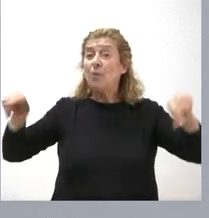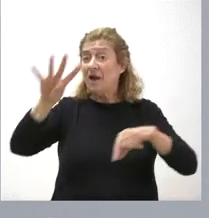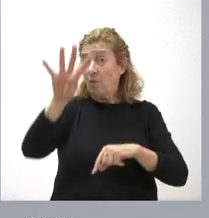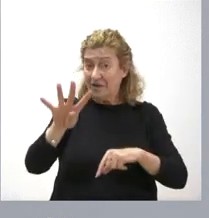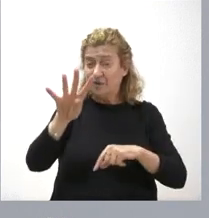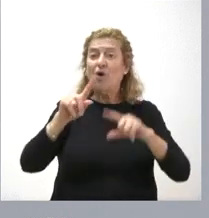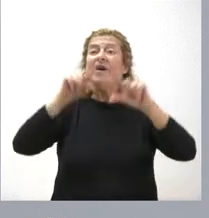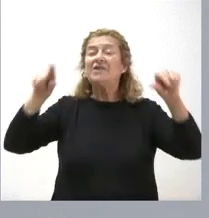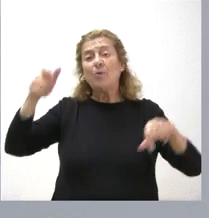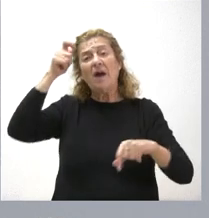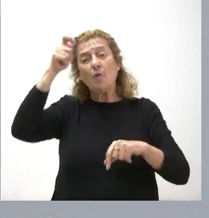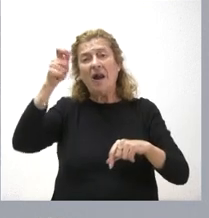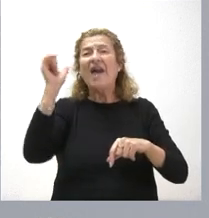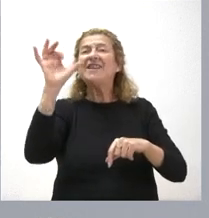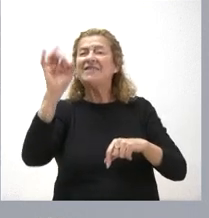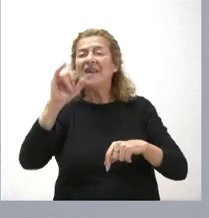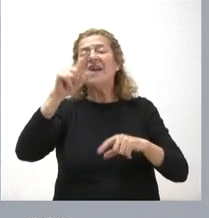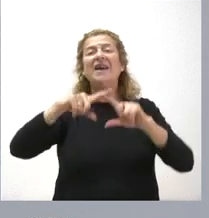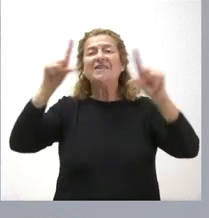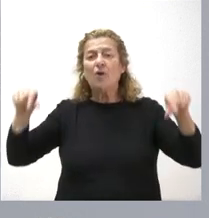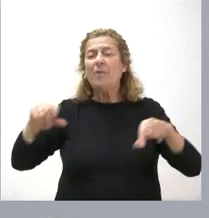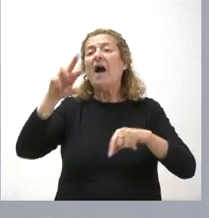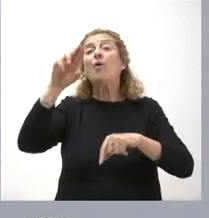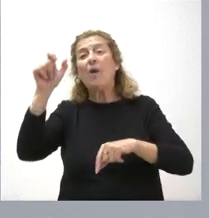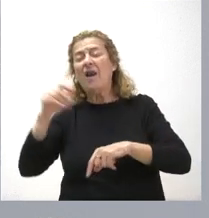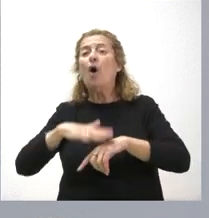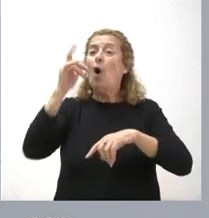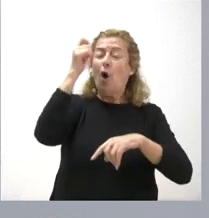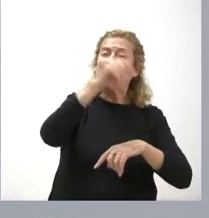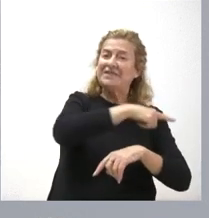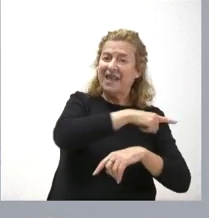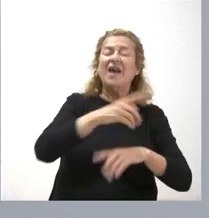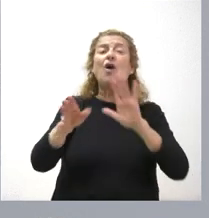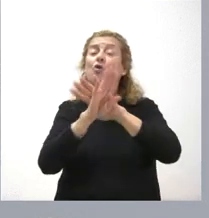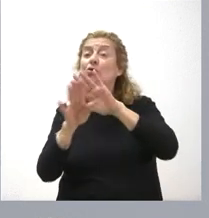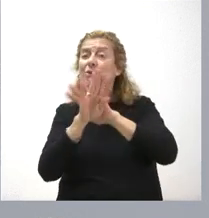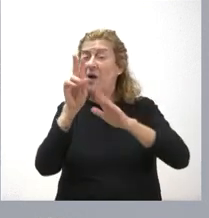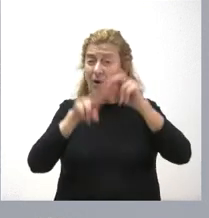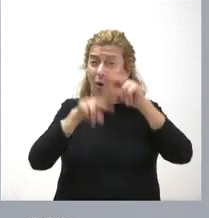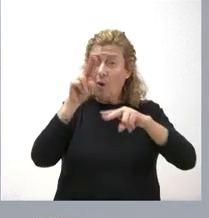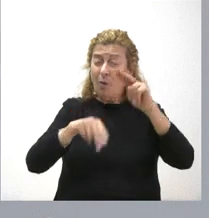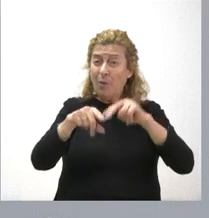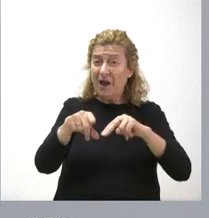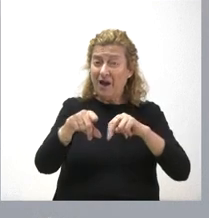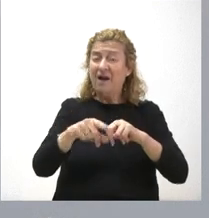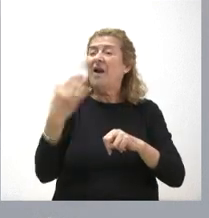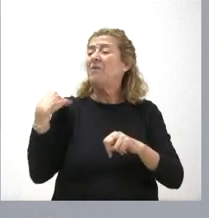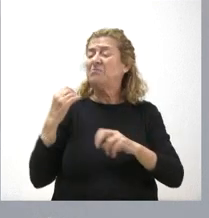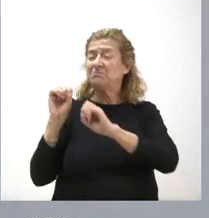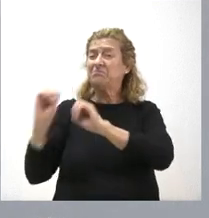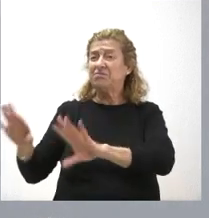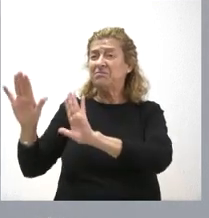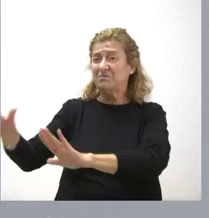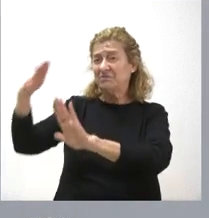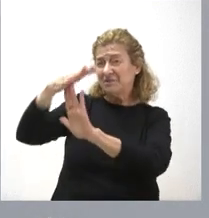Segovia Rural Este y Segovia Rural Oeste. Es continuar la obra que quedó abandonada como